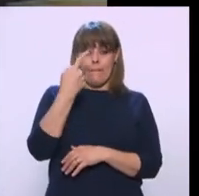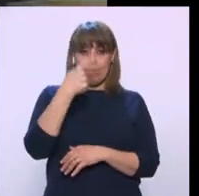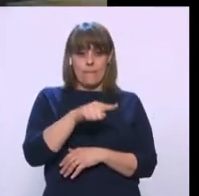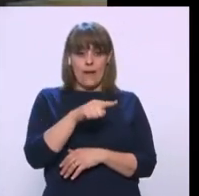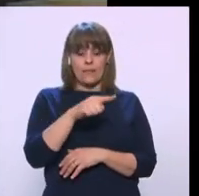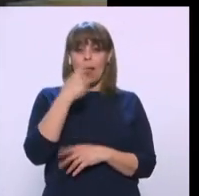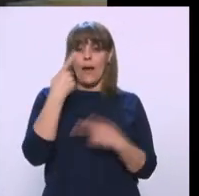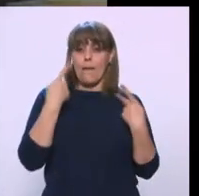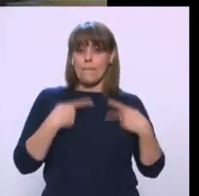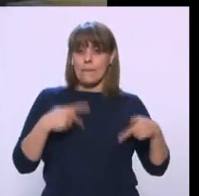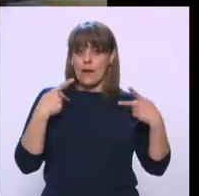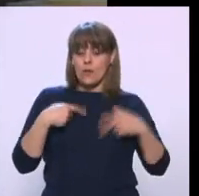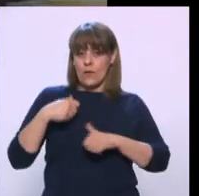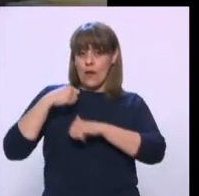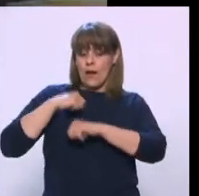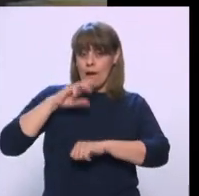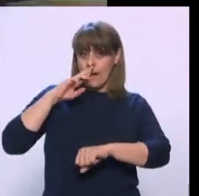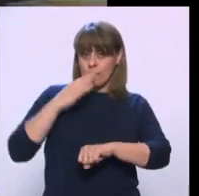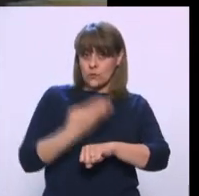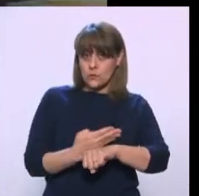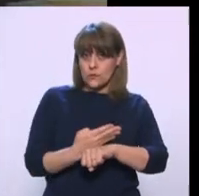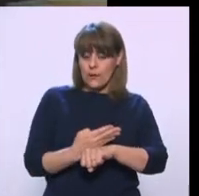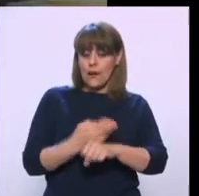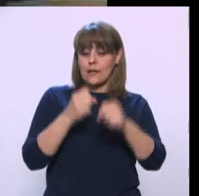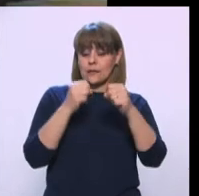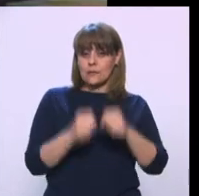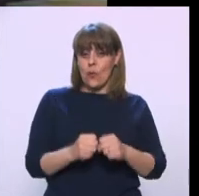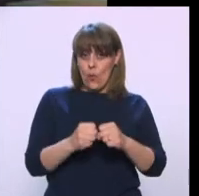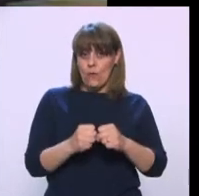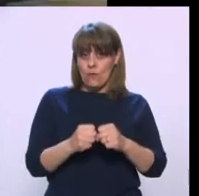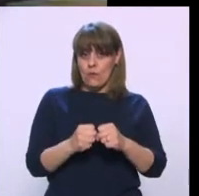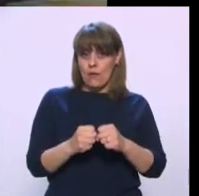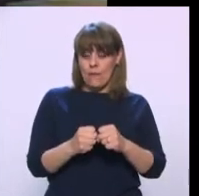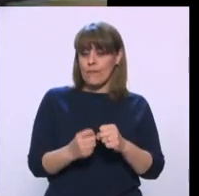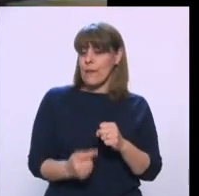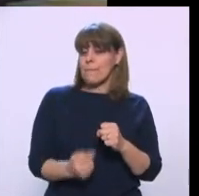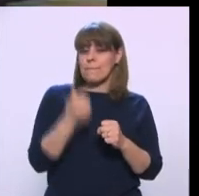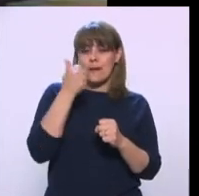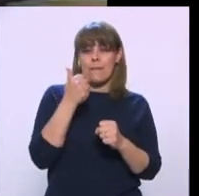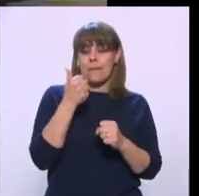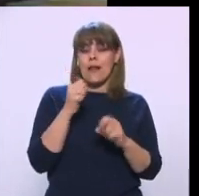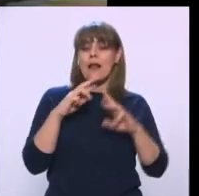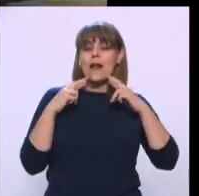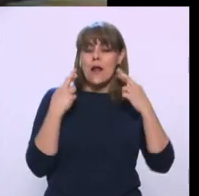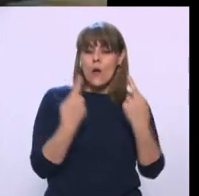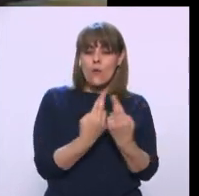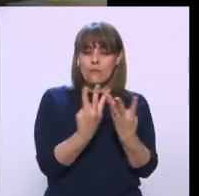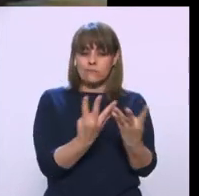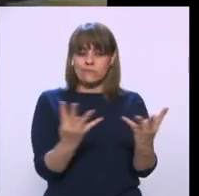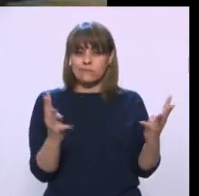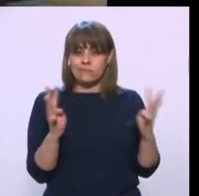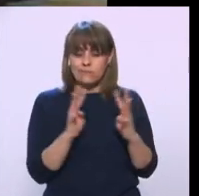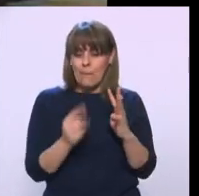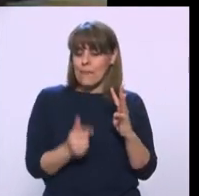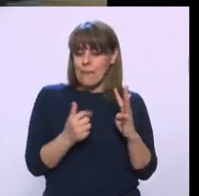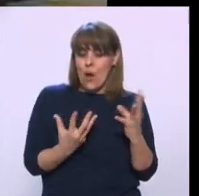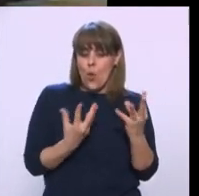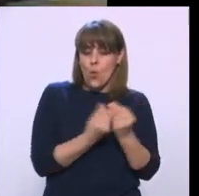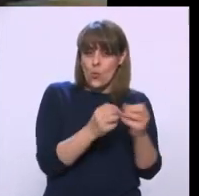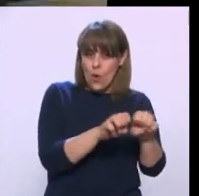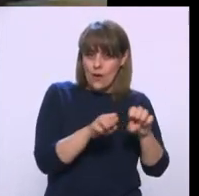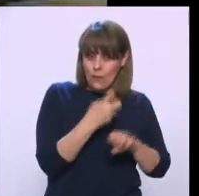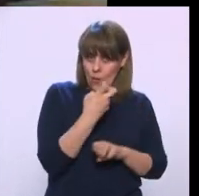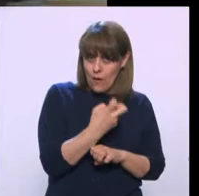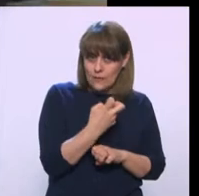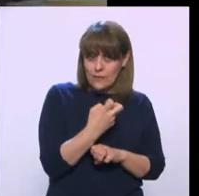a las personas encargadas de seguridad pública en una de las primeras reuniones que llevó a cabo con este equipo